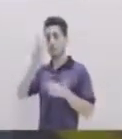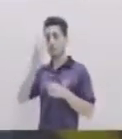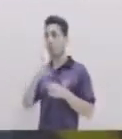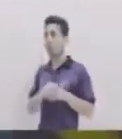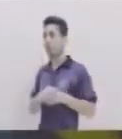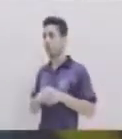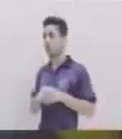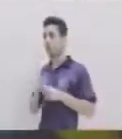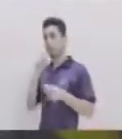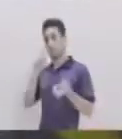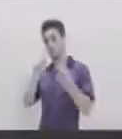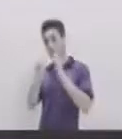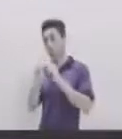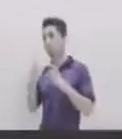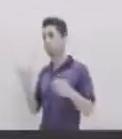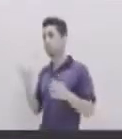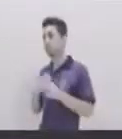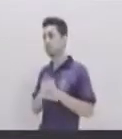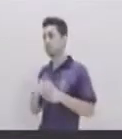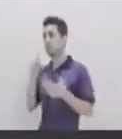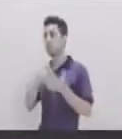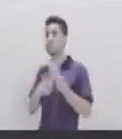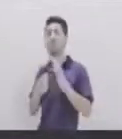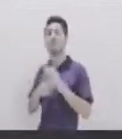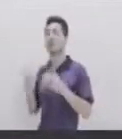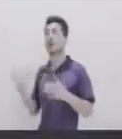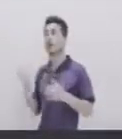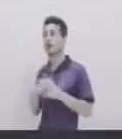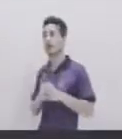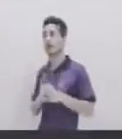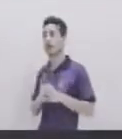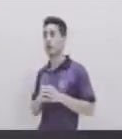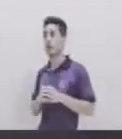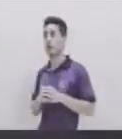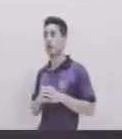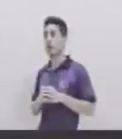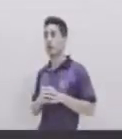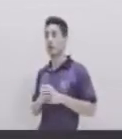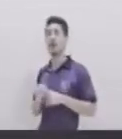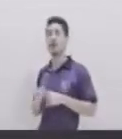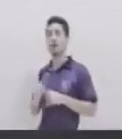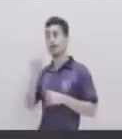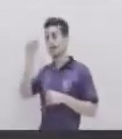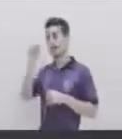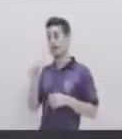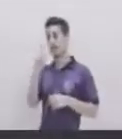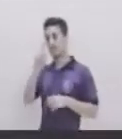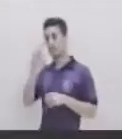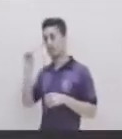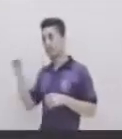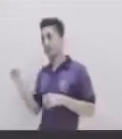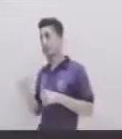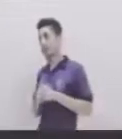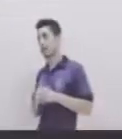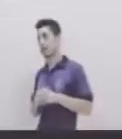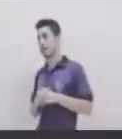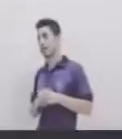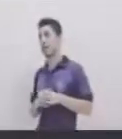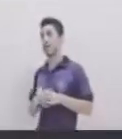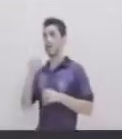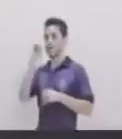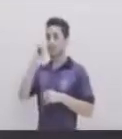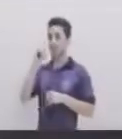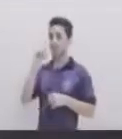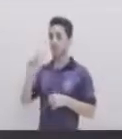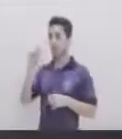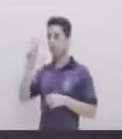centímetros Esto también Quiere decir que Vamos a dividir Entre 100 Me quedaría 0